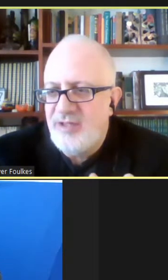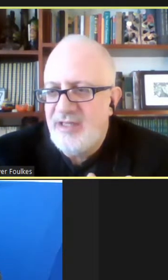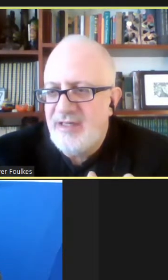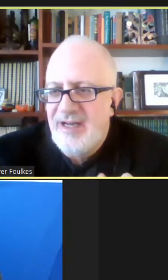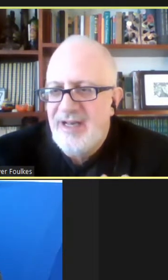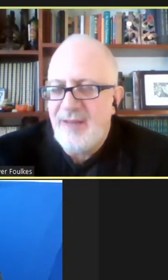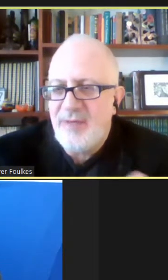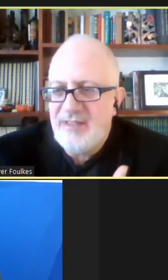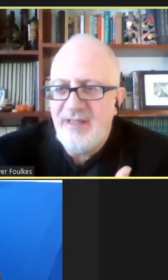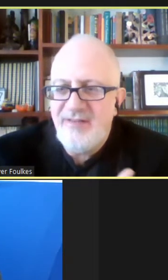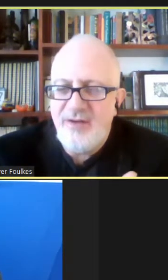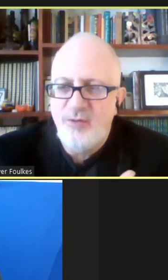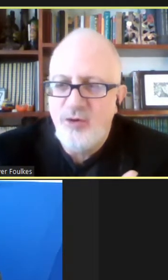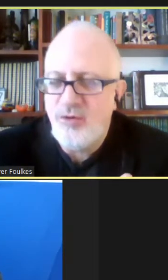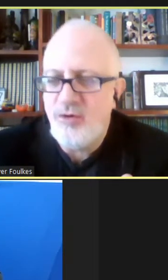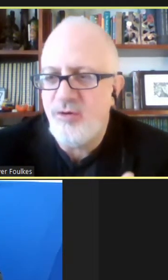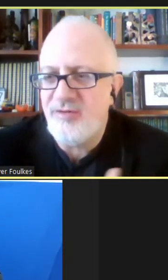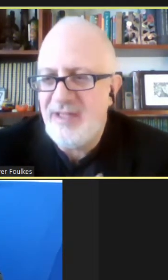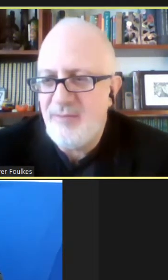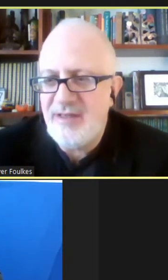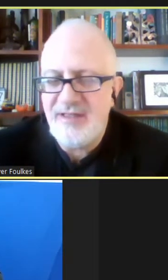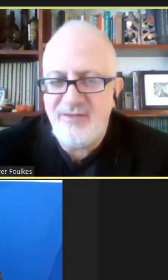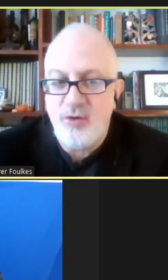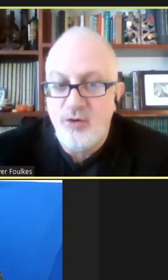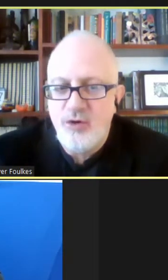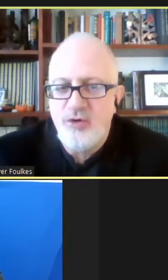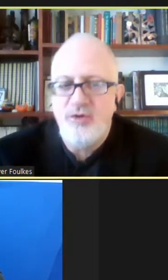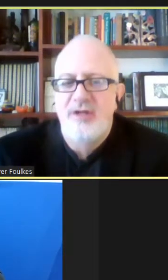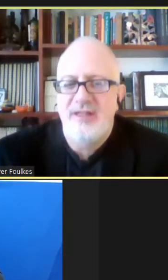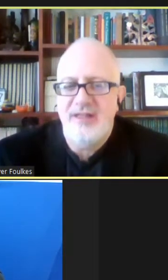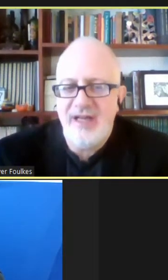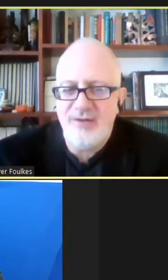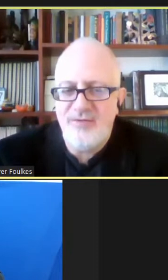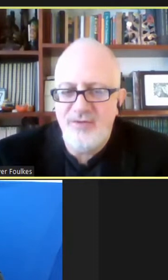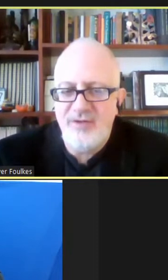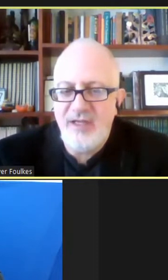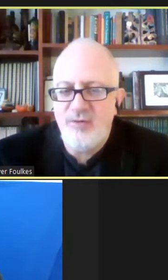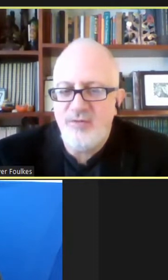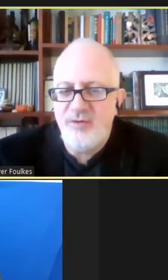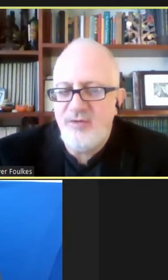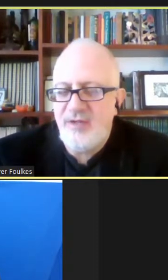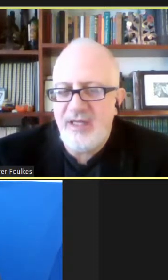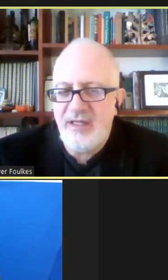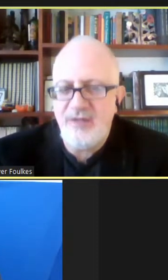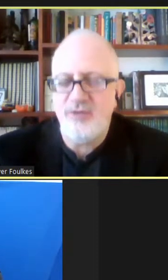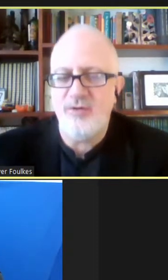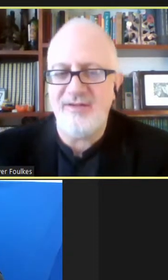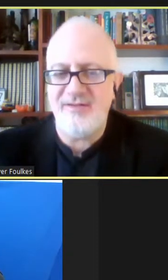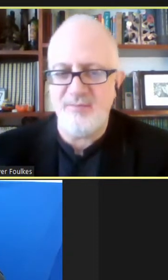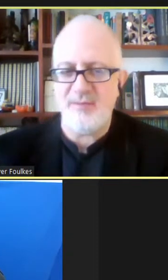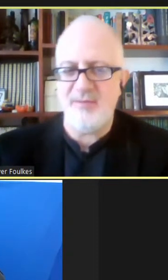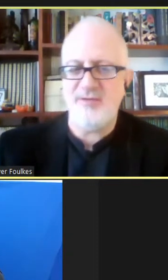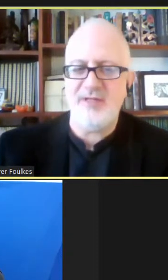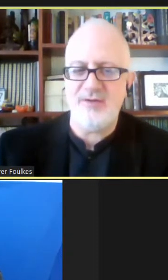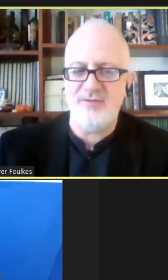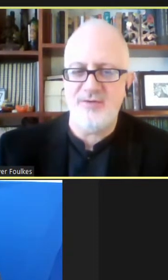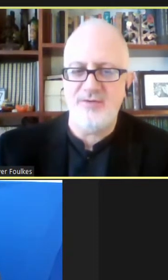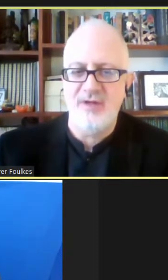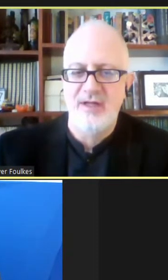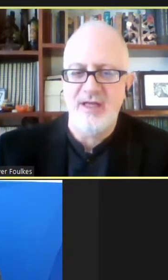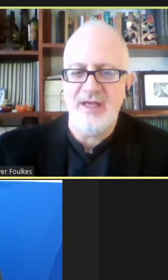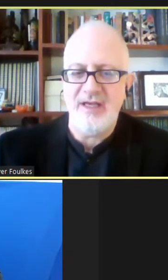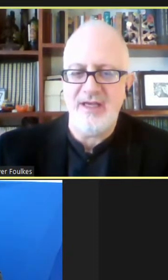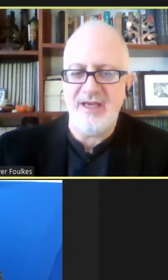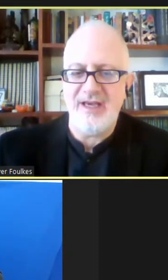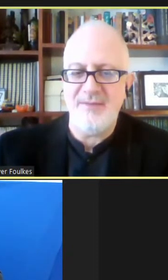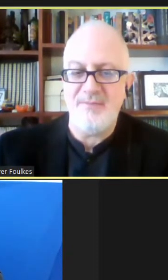discutir la pertinencia o no, los límites o no de la noción de inclusión que no es simplemente una noción